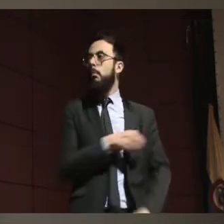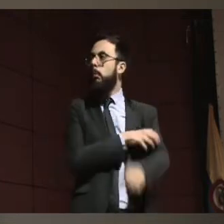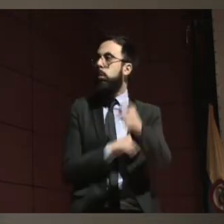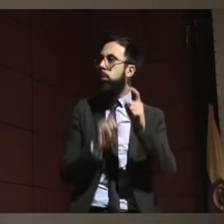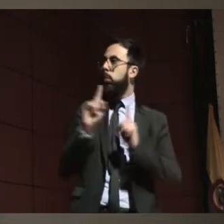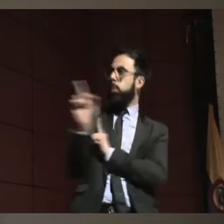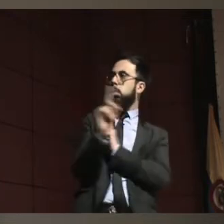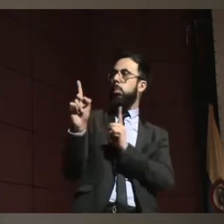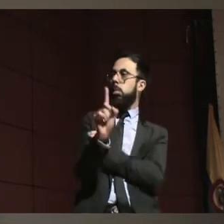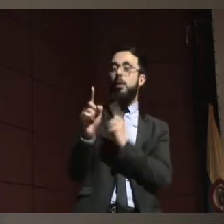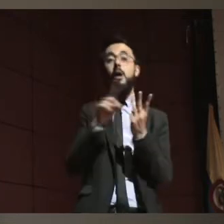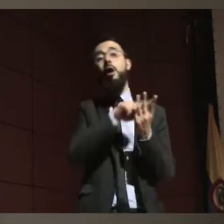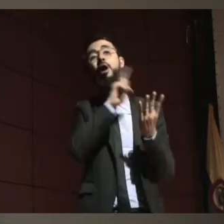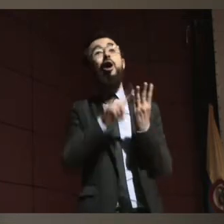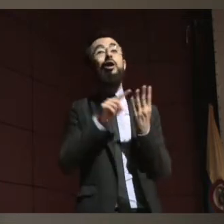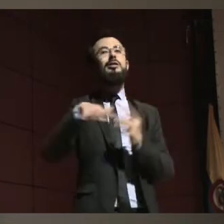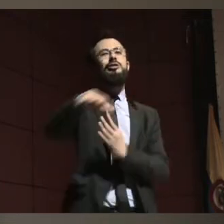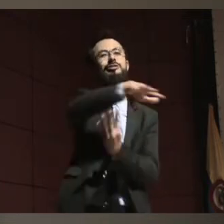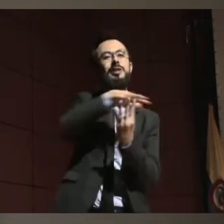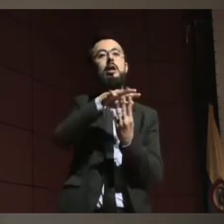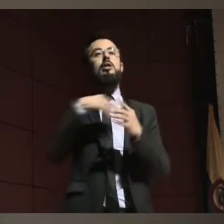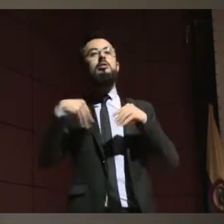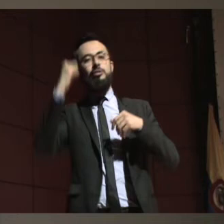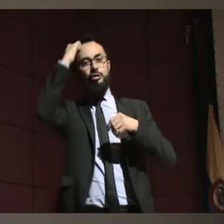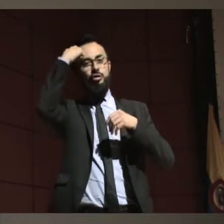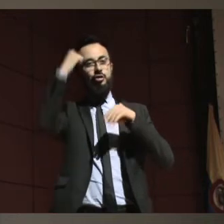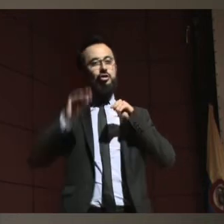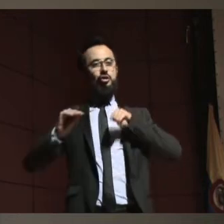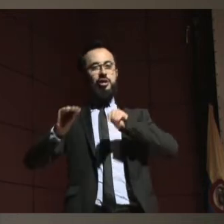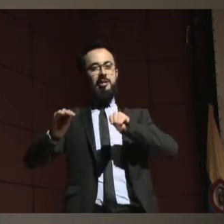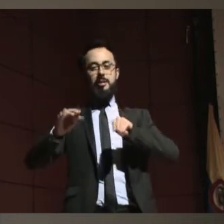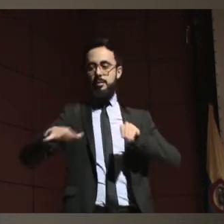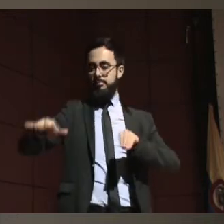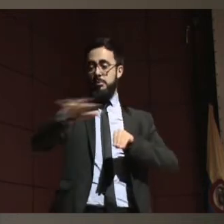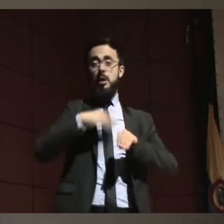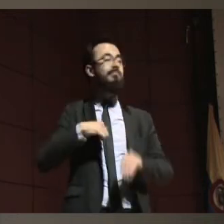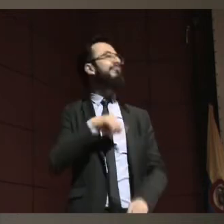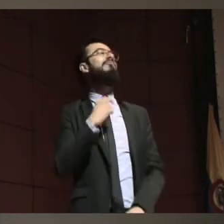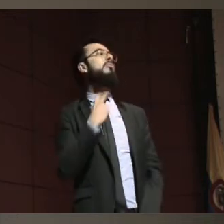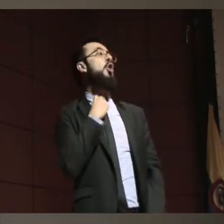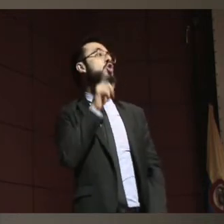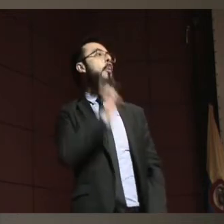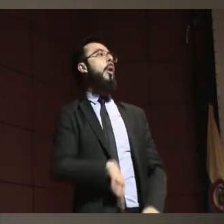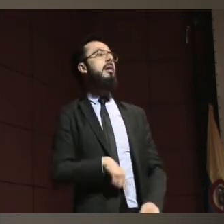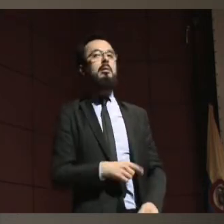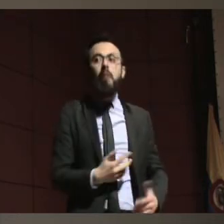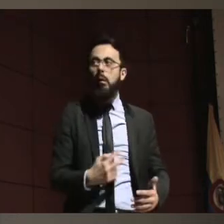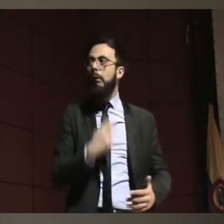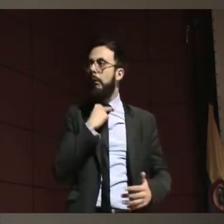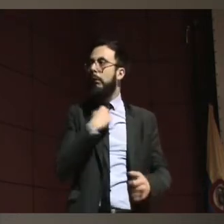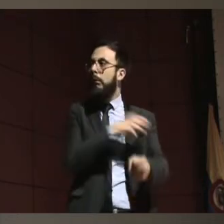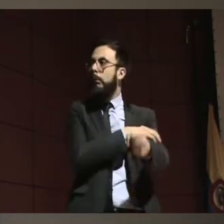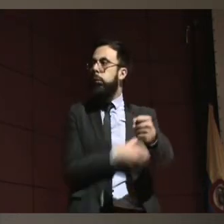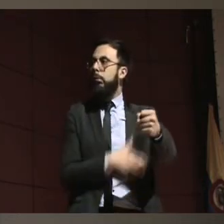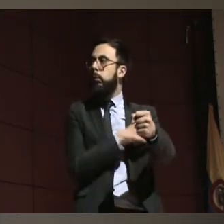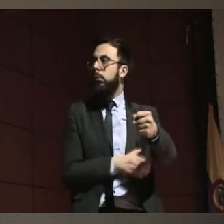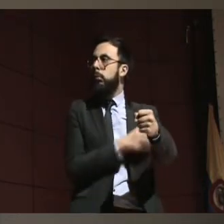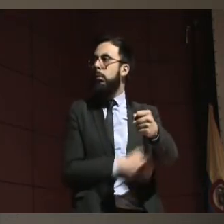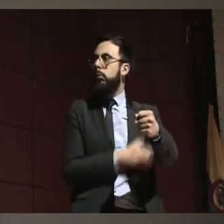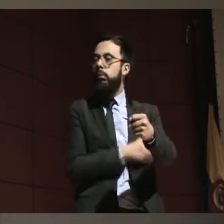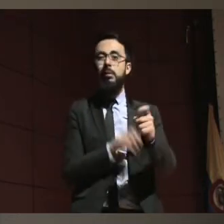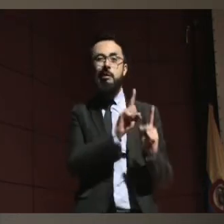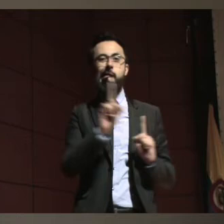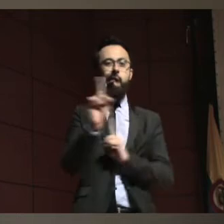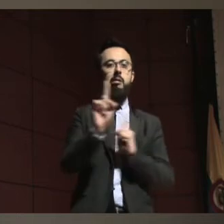nuestros alumnos de las universidades que van a tener algún tipo de atención